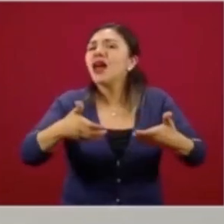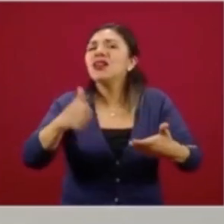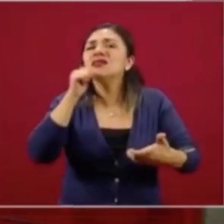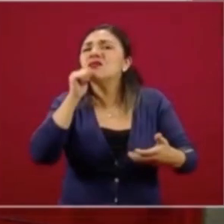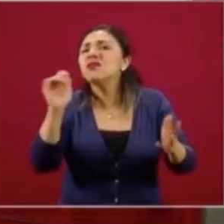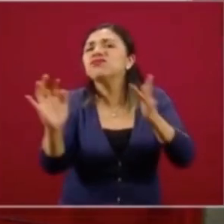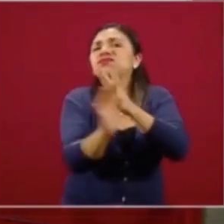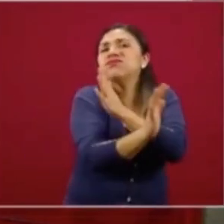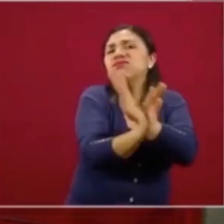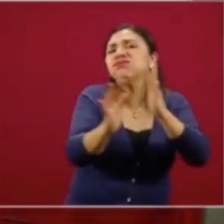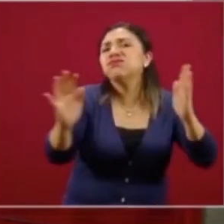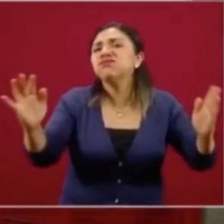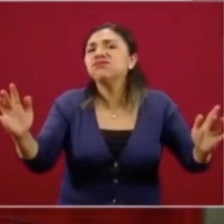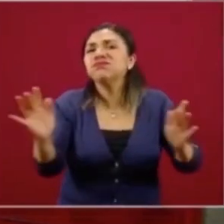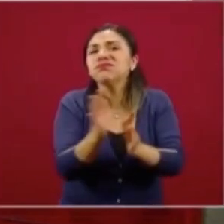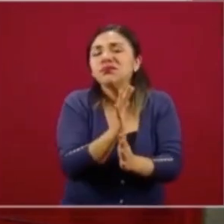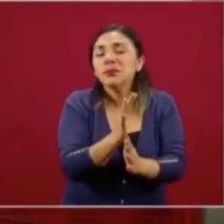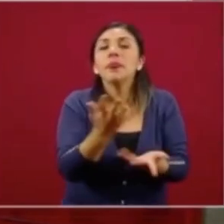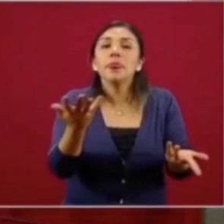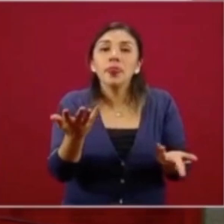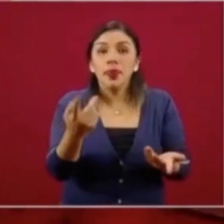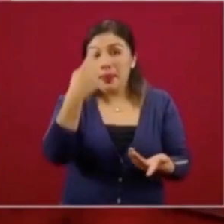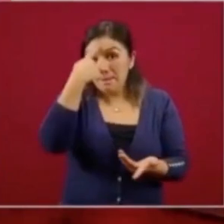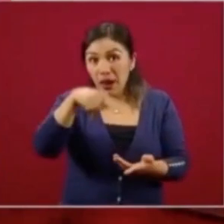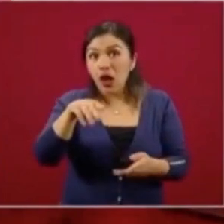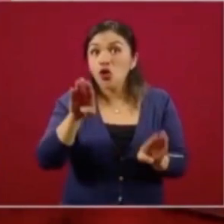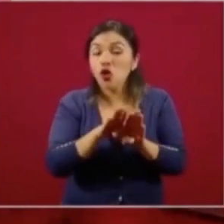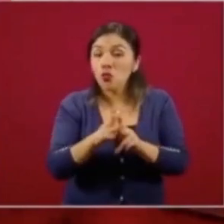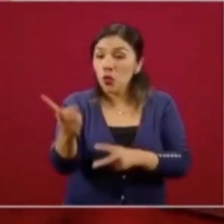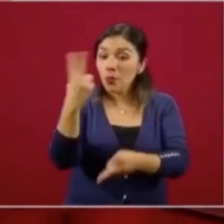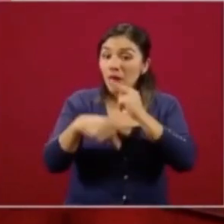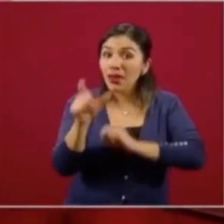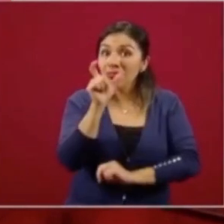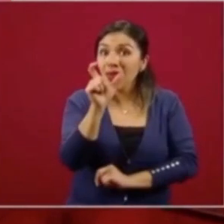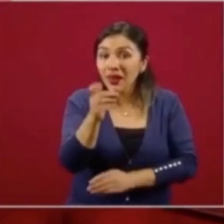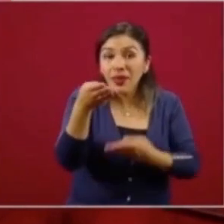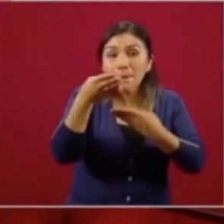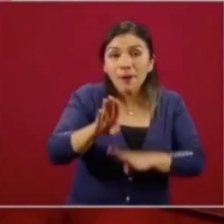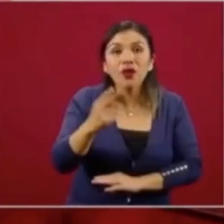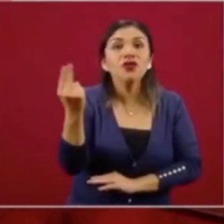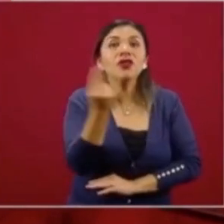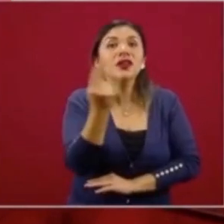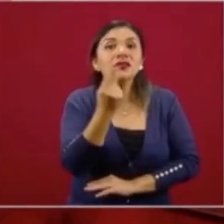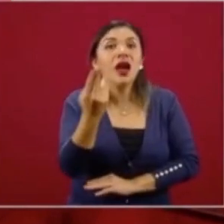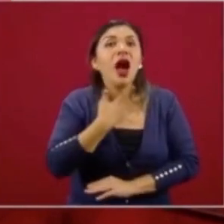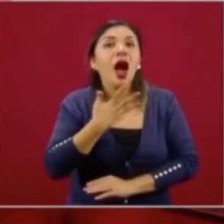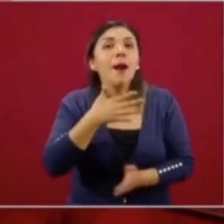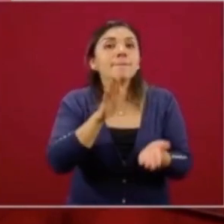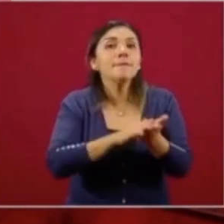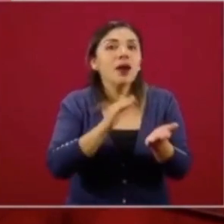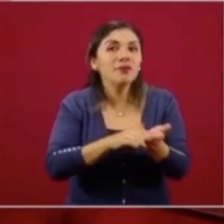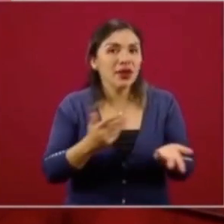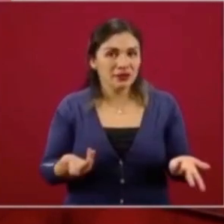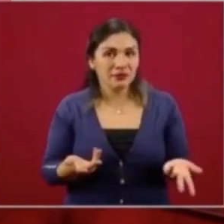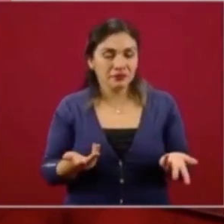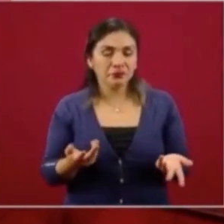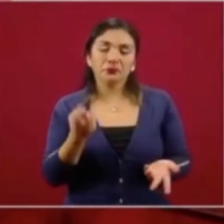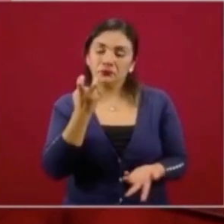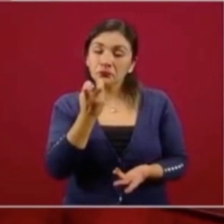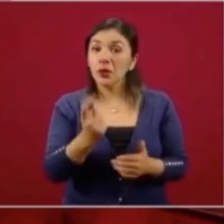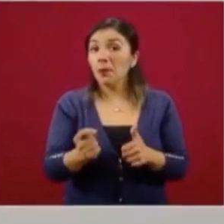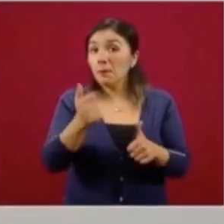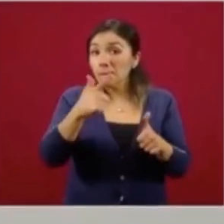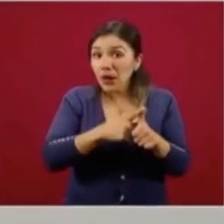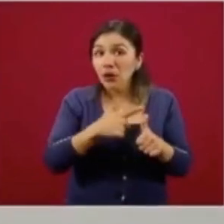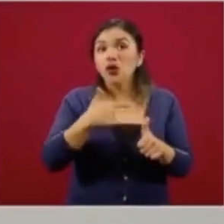movilidad, pero para obtener la tarjeta en el banco necesitamos tener sus papeles. Entonces, primero